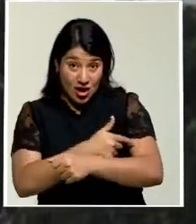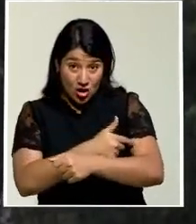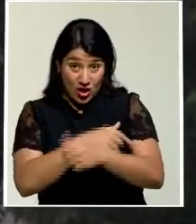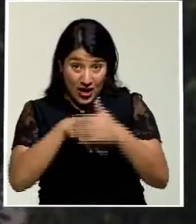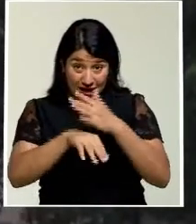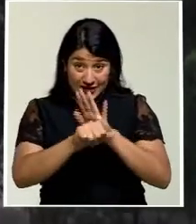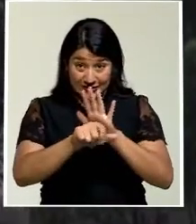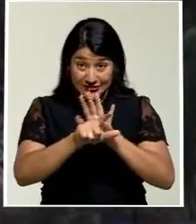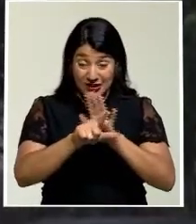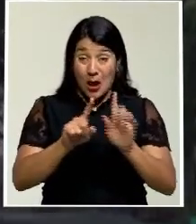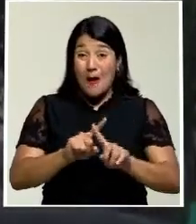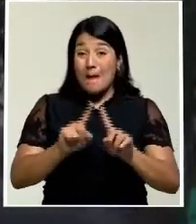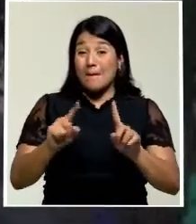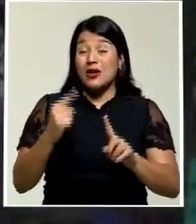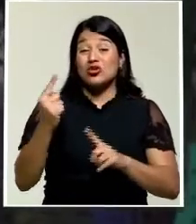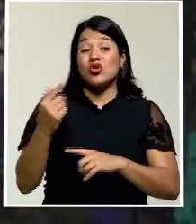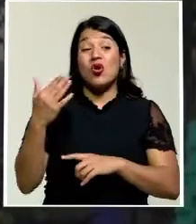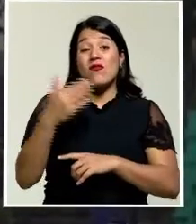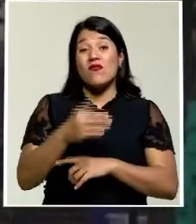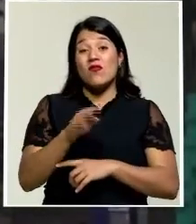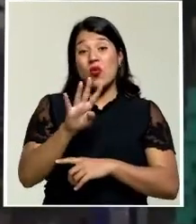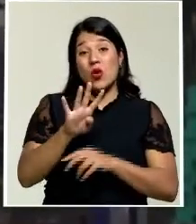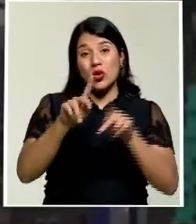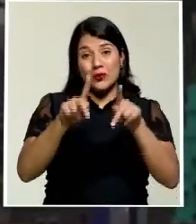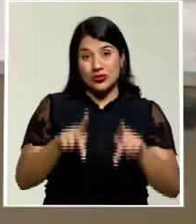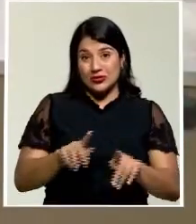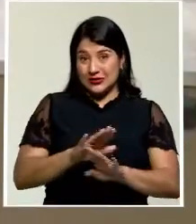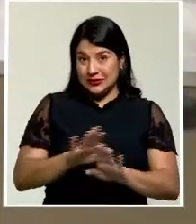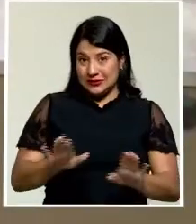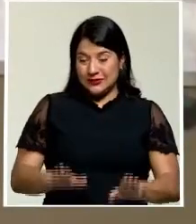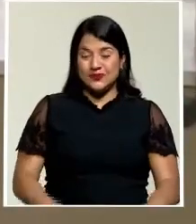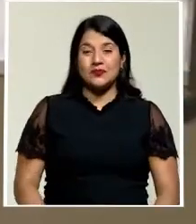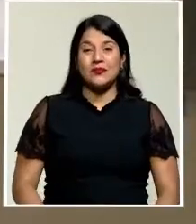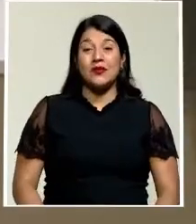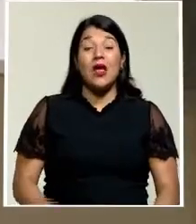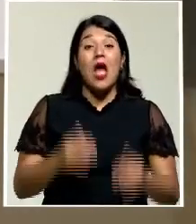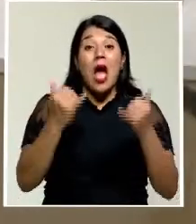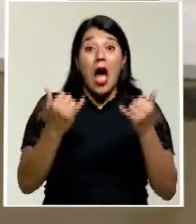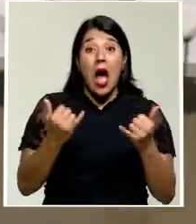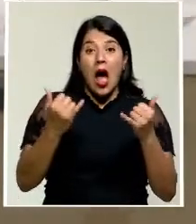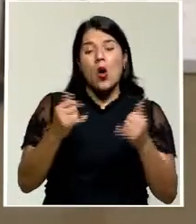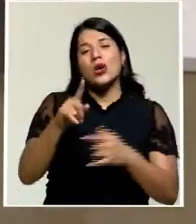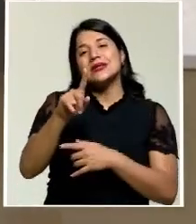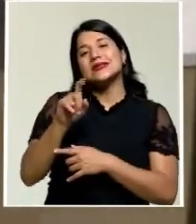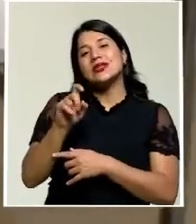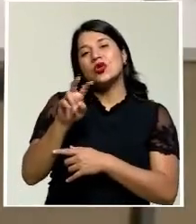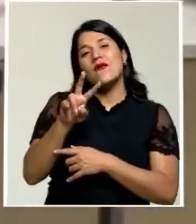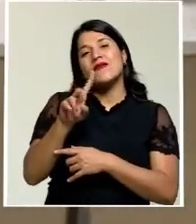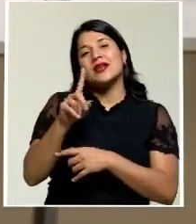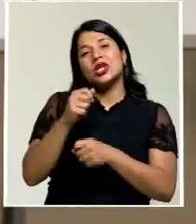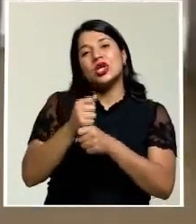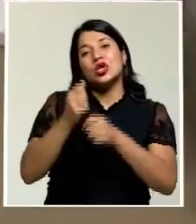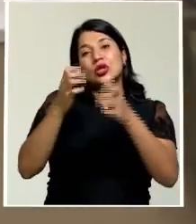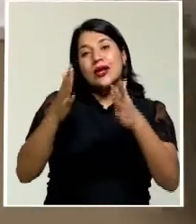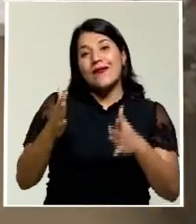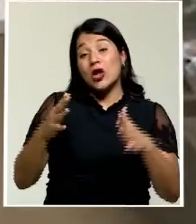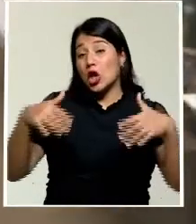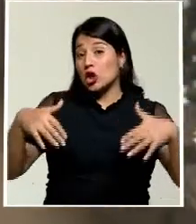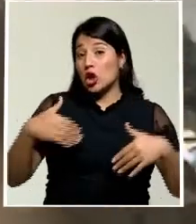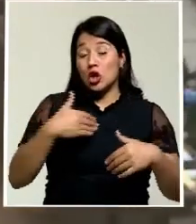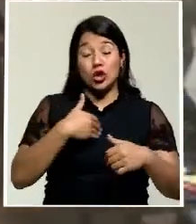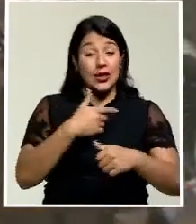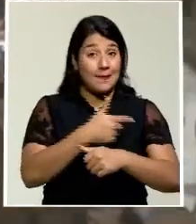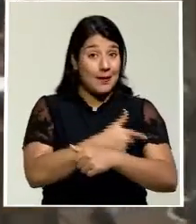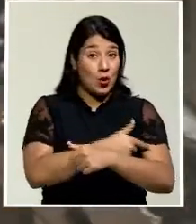acudieron cuatro personas a ponerse la vacuna. Actualmente se registran 121 funcionarios sin vacunarse en el